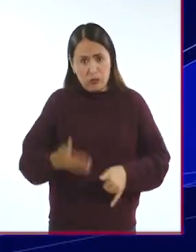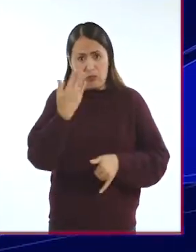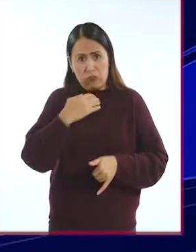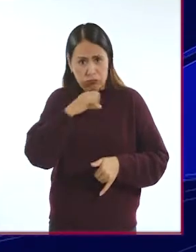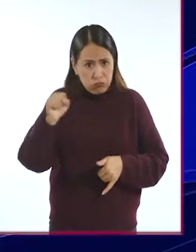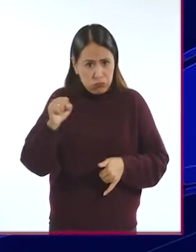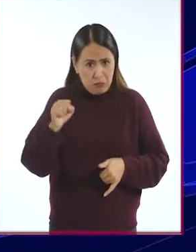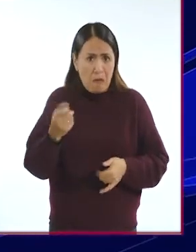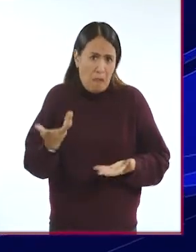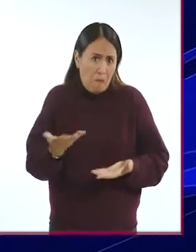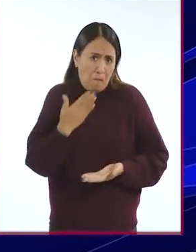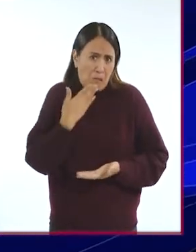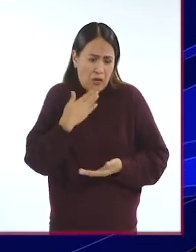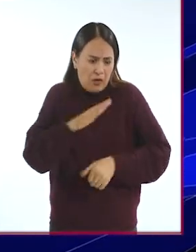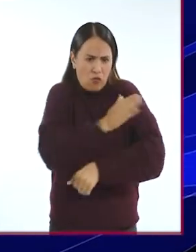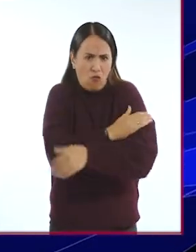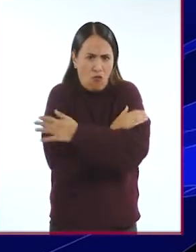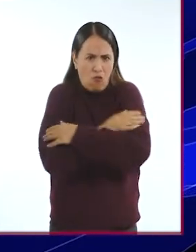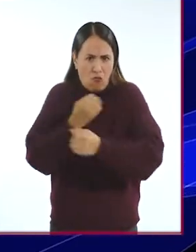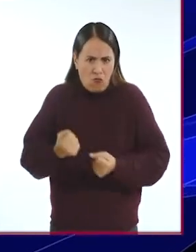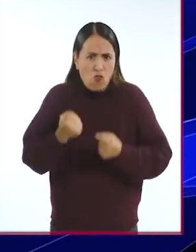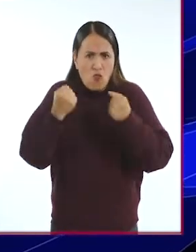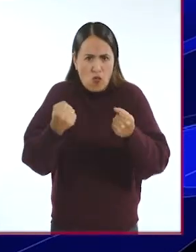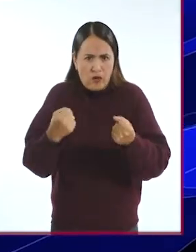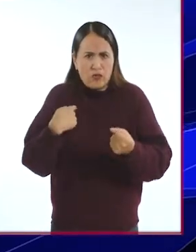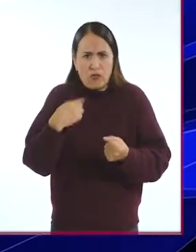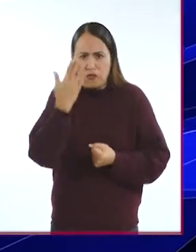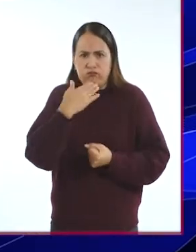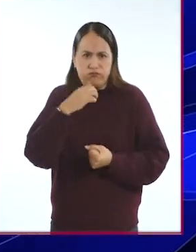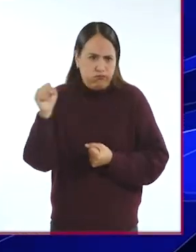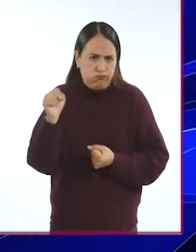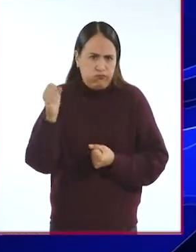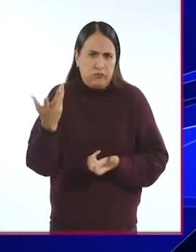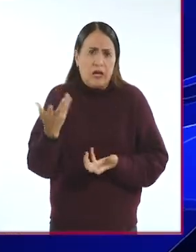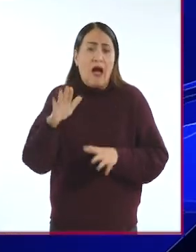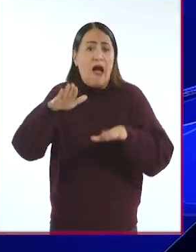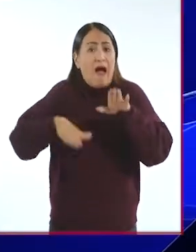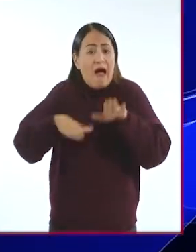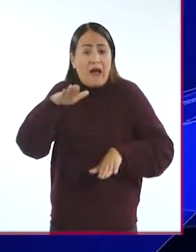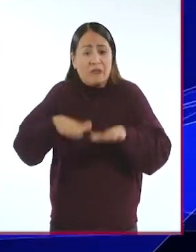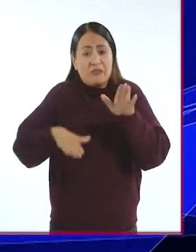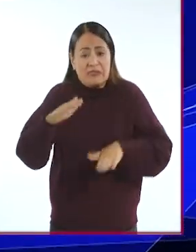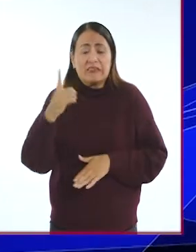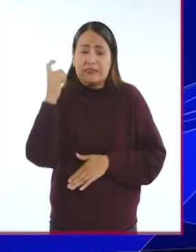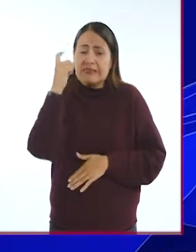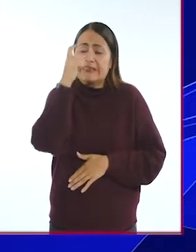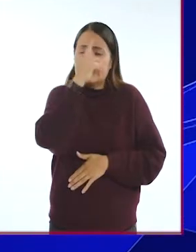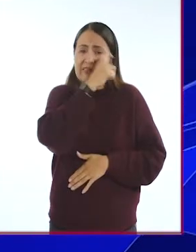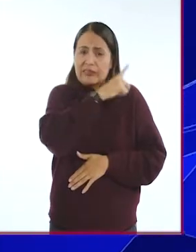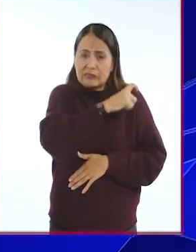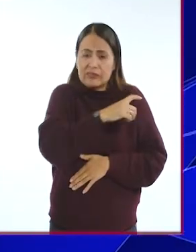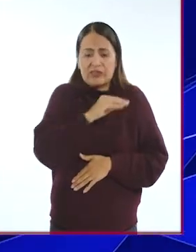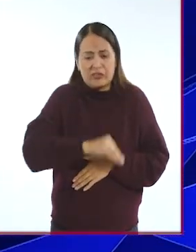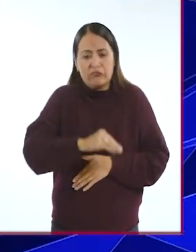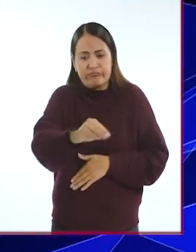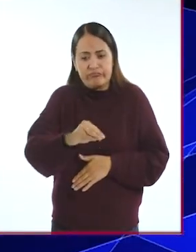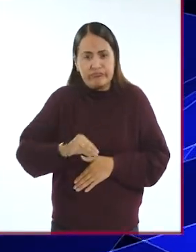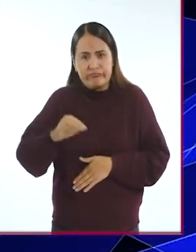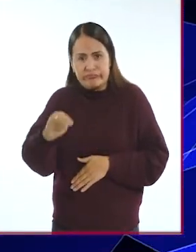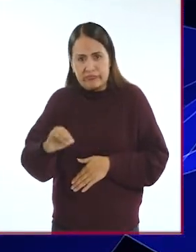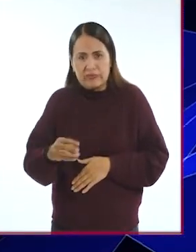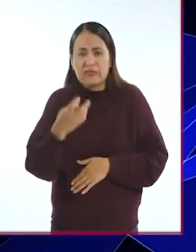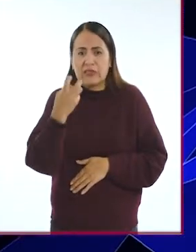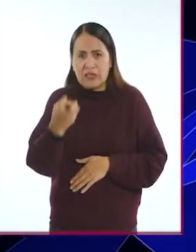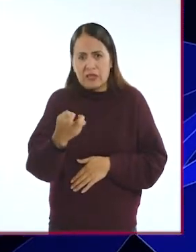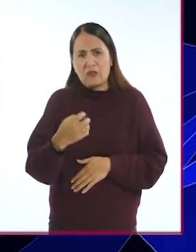mecánicamente, y que tengo fuerza para ello y habilidad, ¿verdad? Pues hay ocasiones en que es muy dificultoso. Entonces,